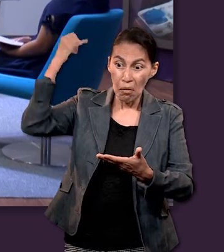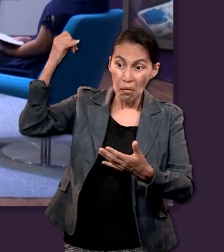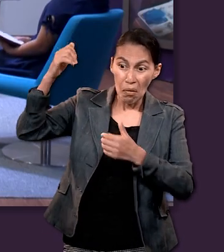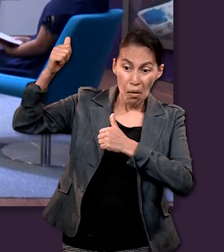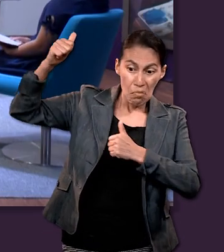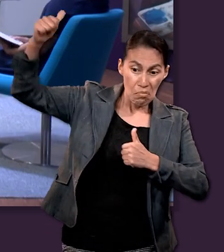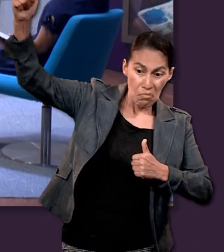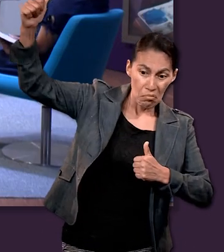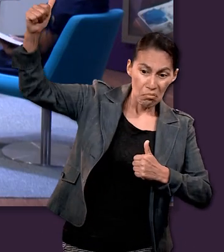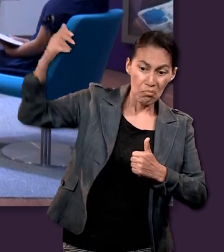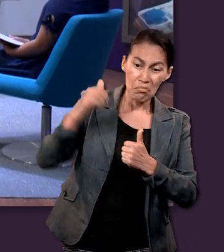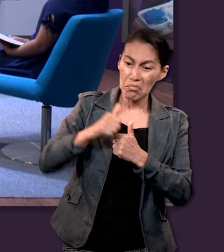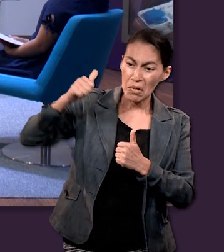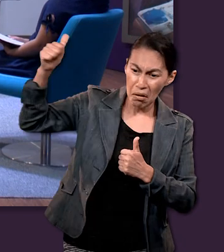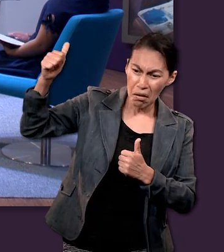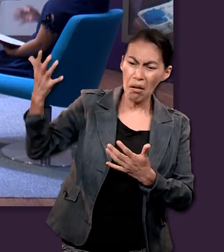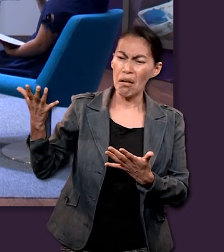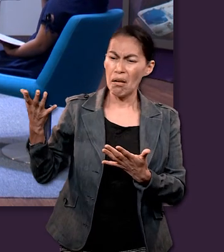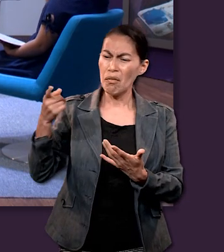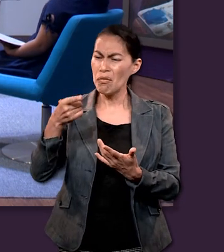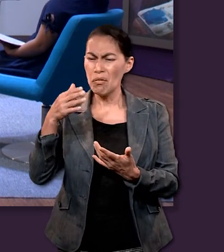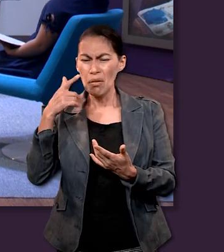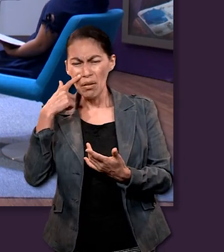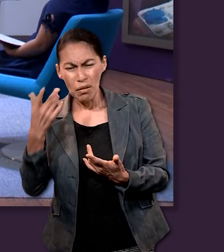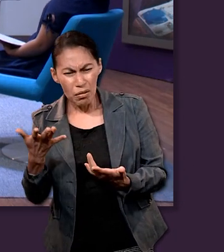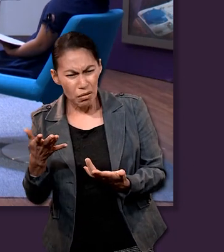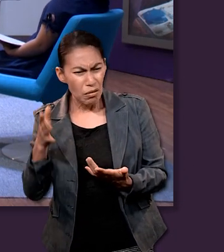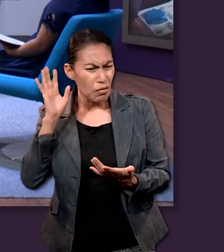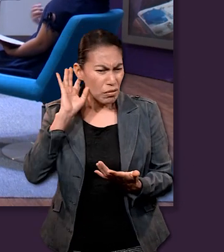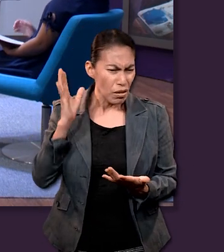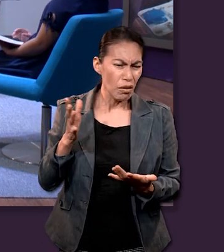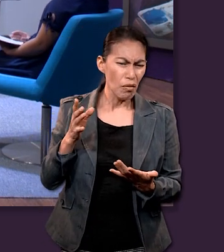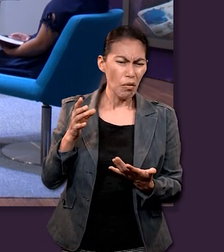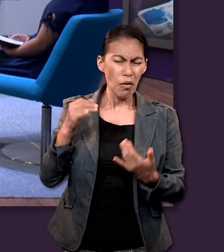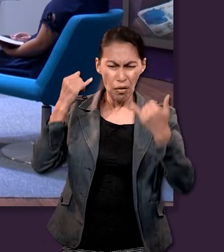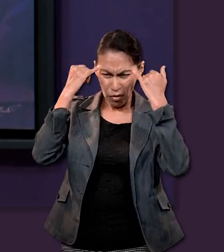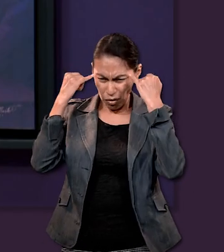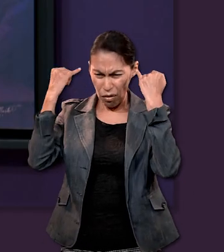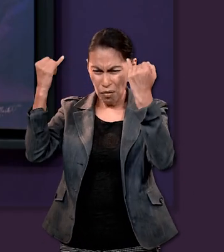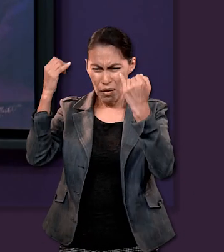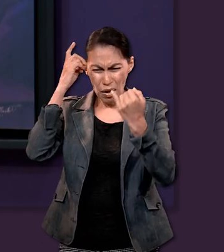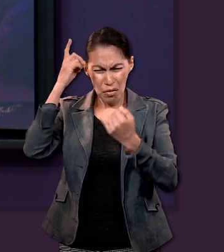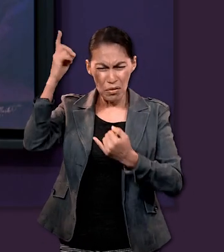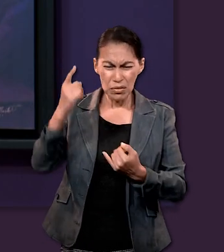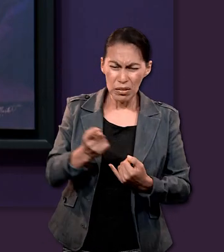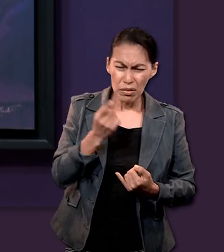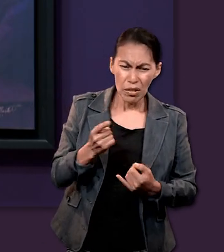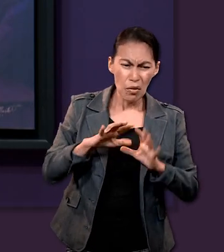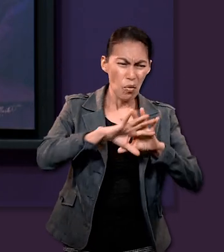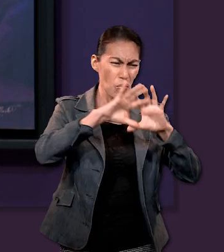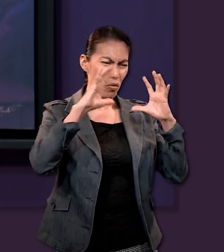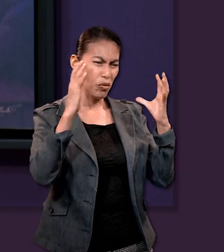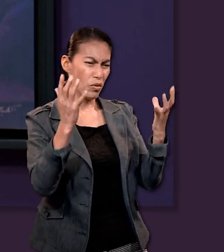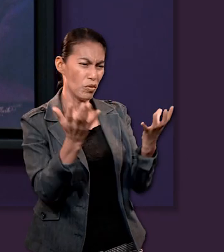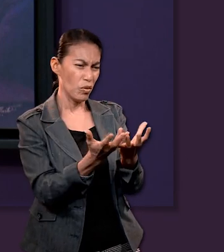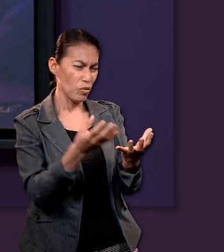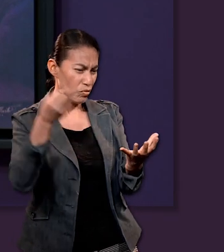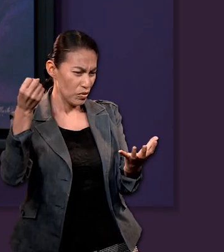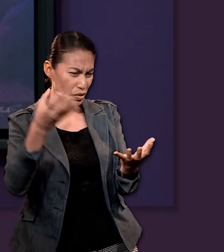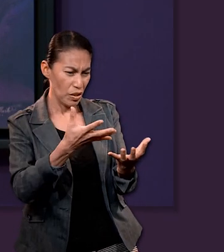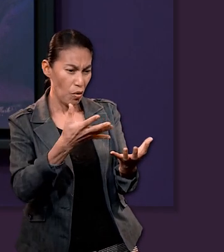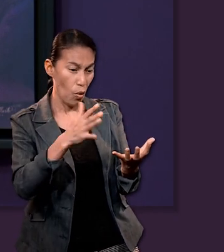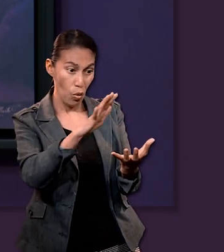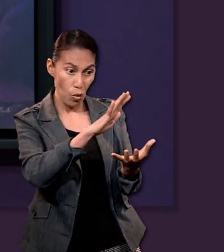Jehová el cual creó los confines de la tierra no desfallece ni se fatiga con cansancio y su entendimiento